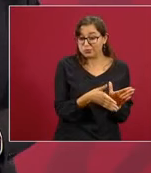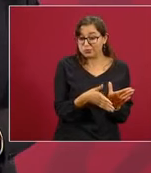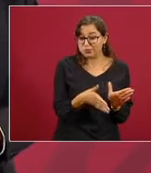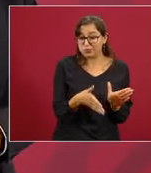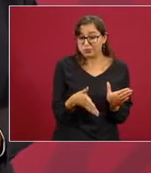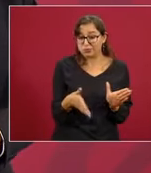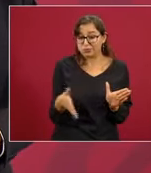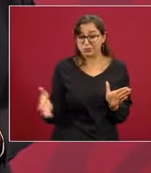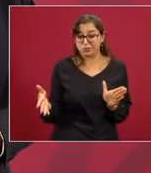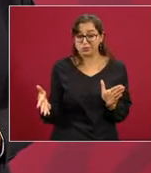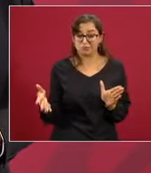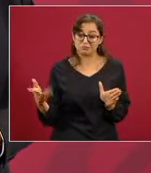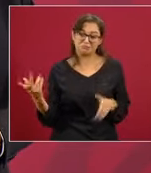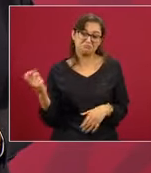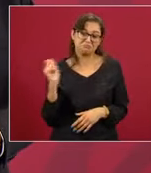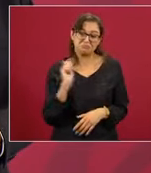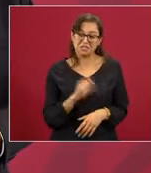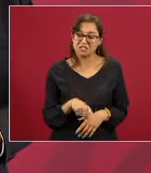predominó una política política.